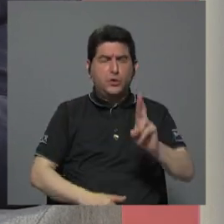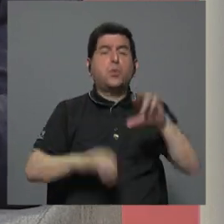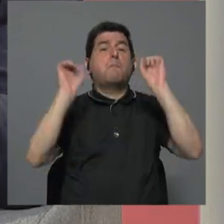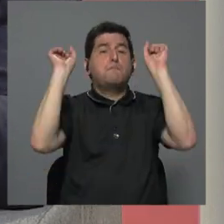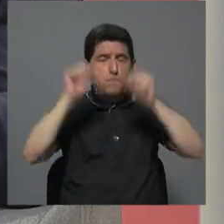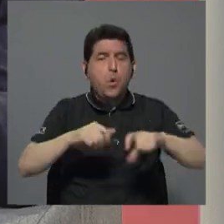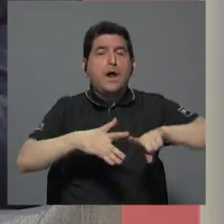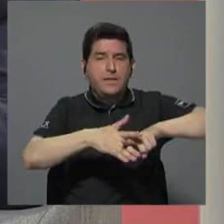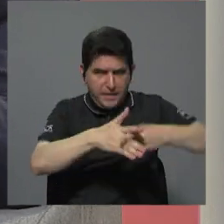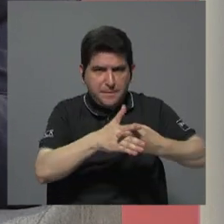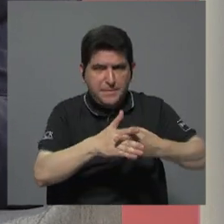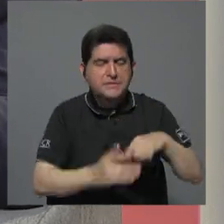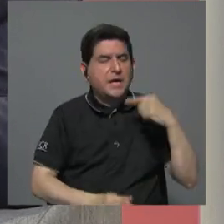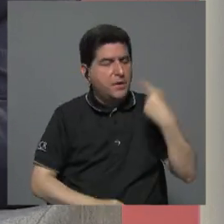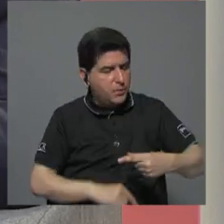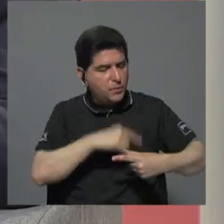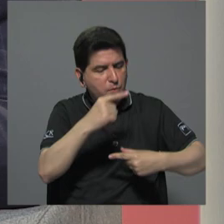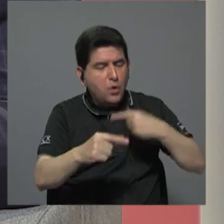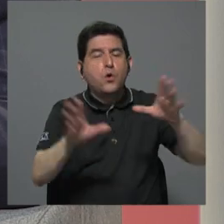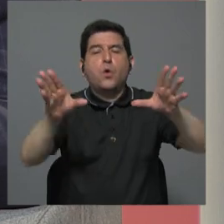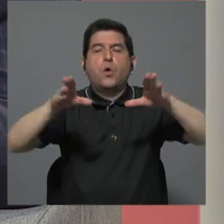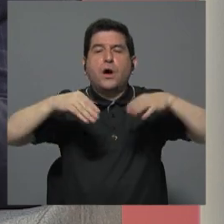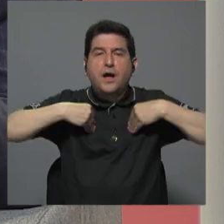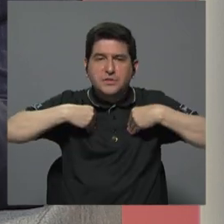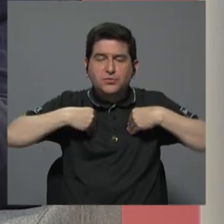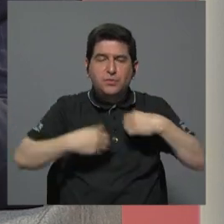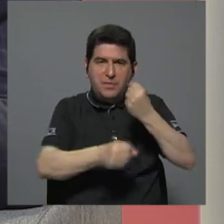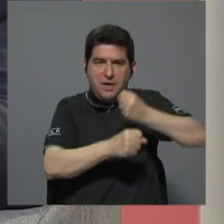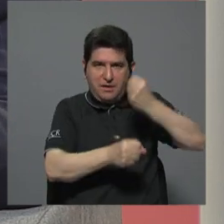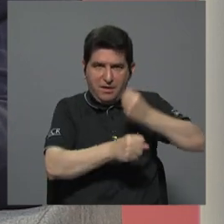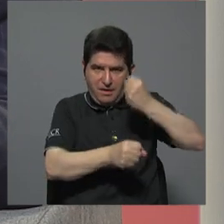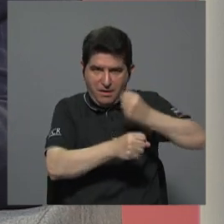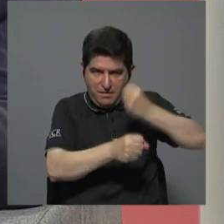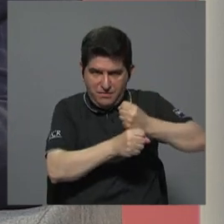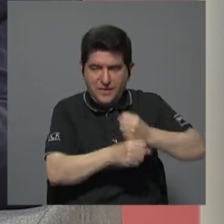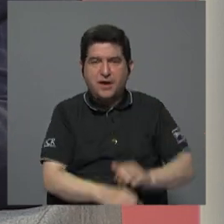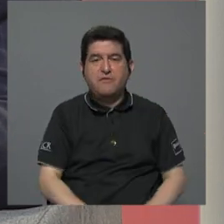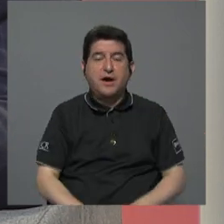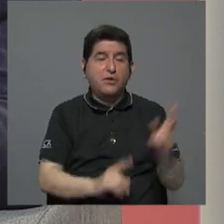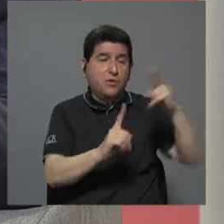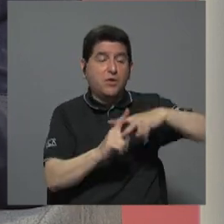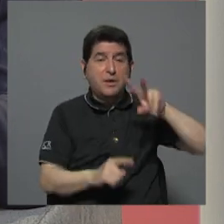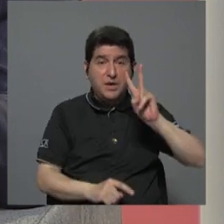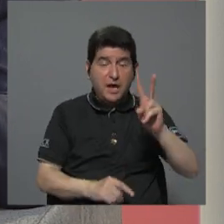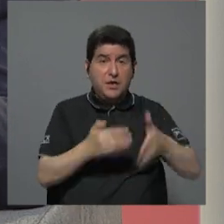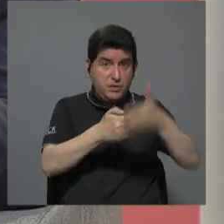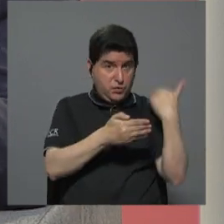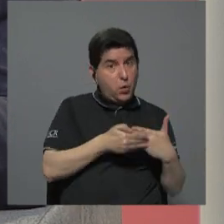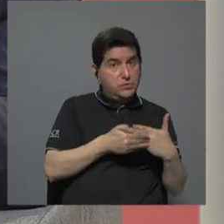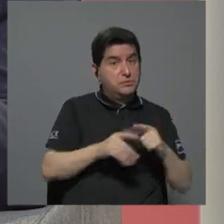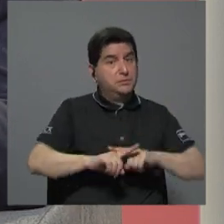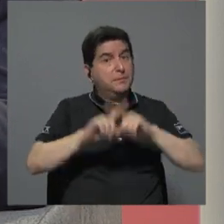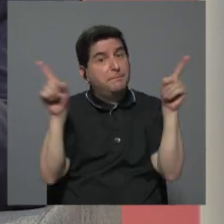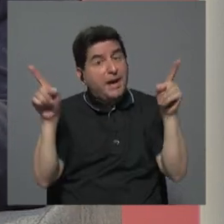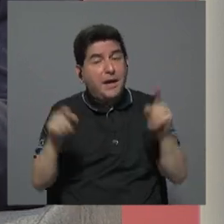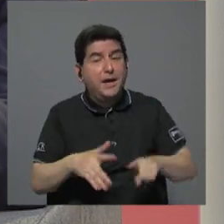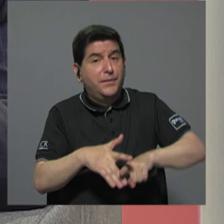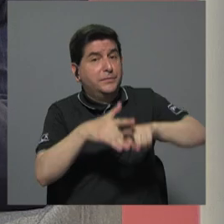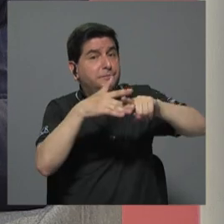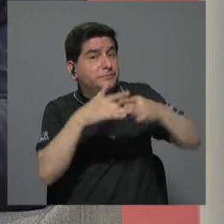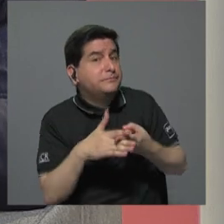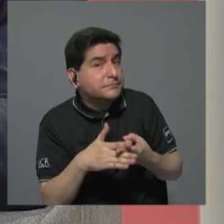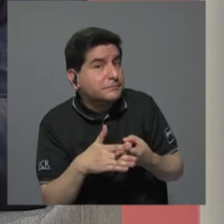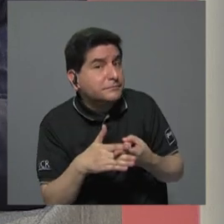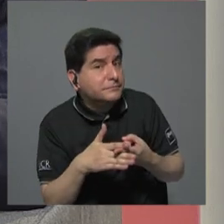podrían comenzar gradualmente a asumir parte de las obras que estaban ejecutando estas dos, pero hay que comenzar